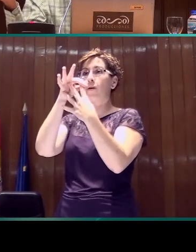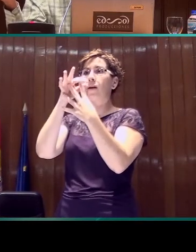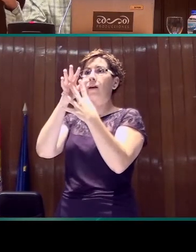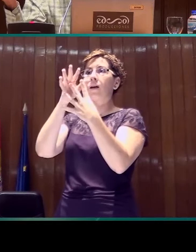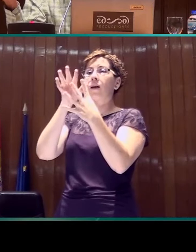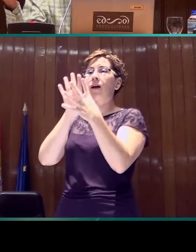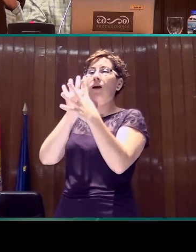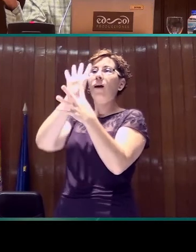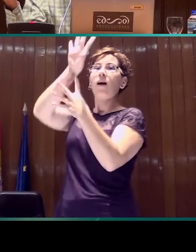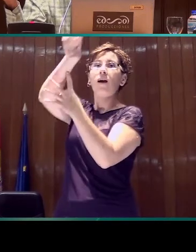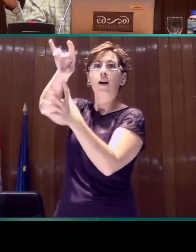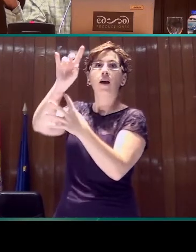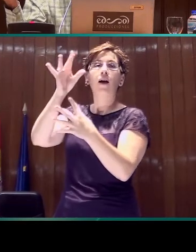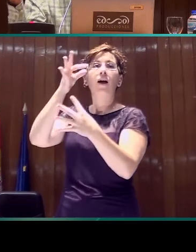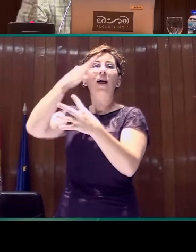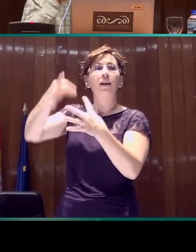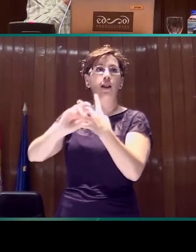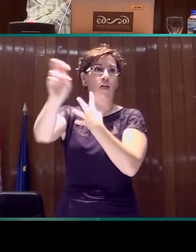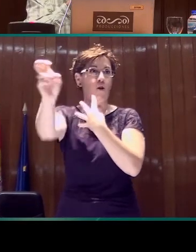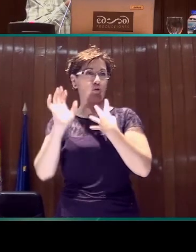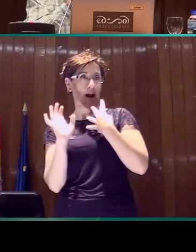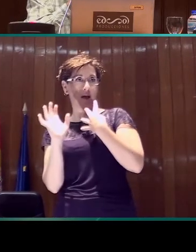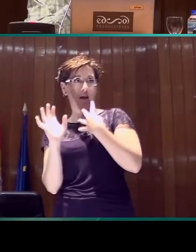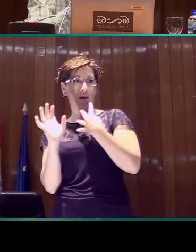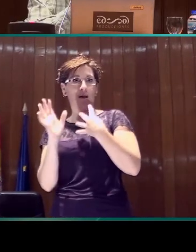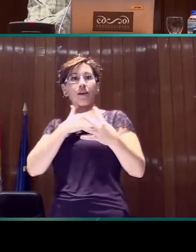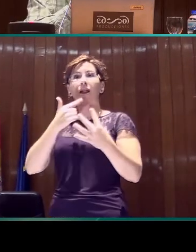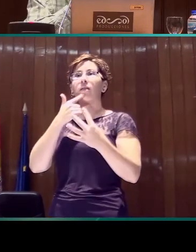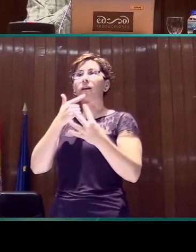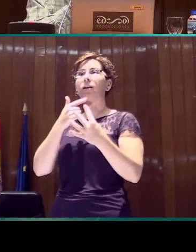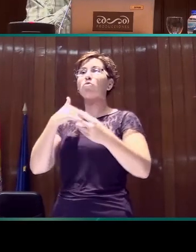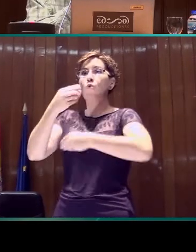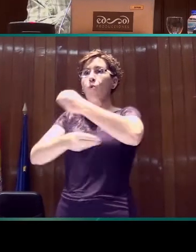realidad, ¿de acuerdo? No se refieren al propio dedo.